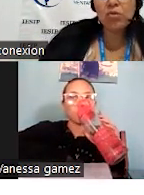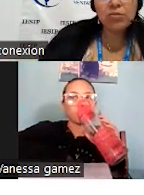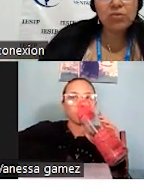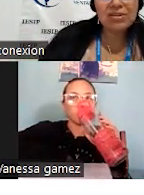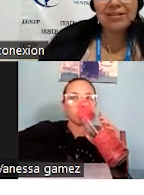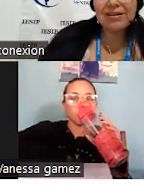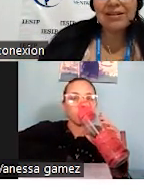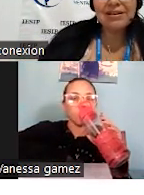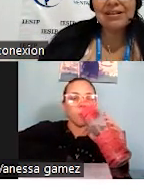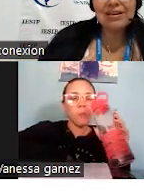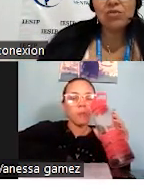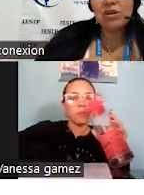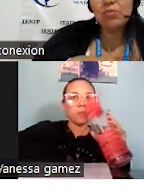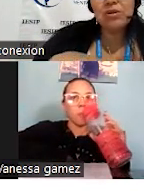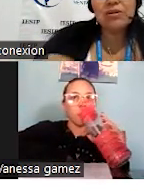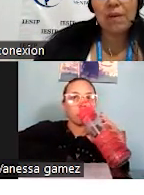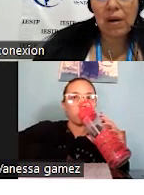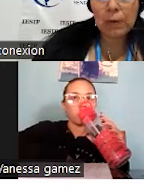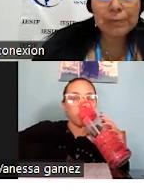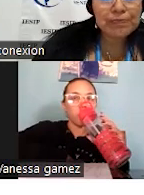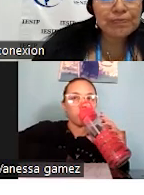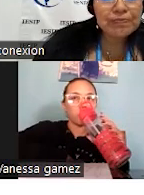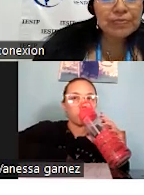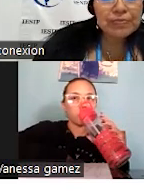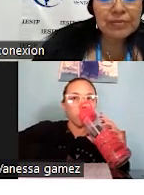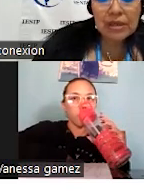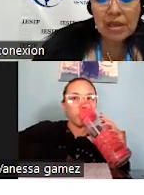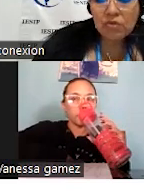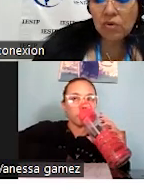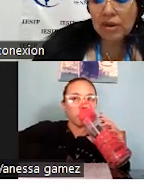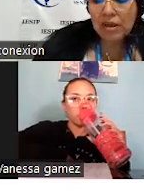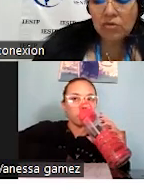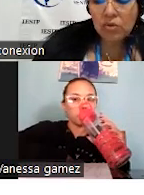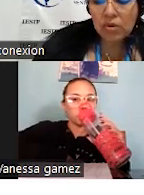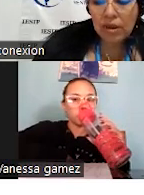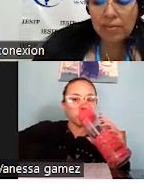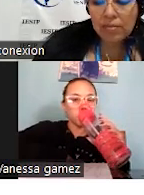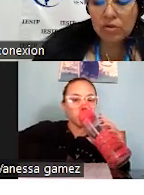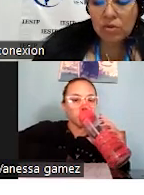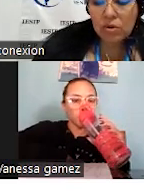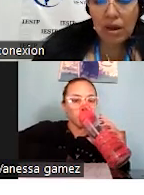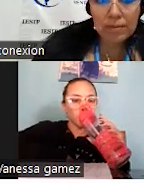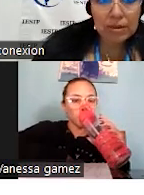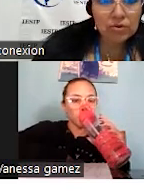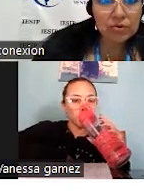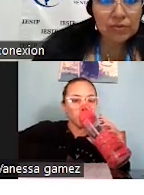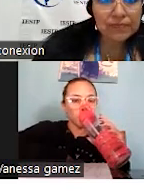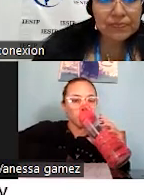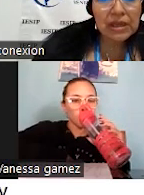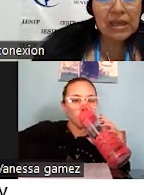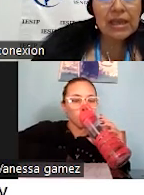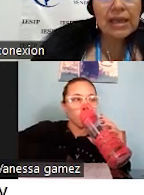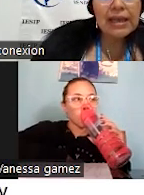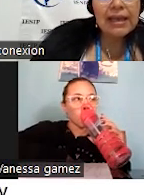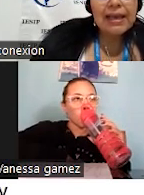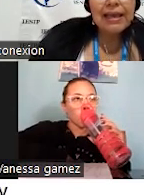eso es algo muy importante, entrenar a tu equipo de trabajo, y eso es en todos los ámbitos,